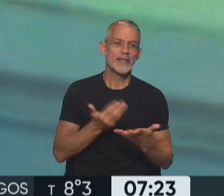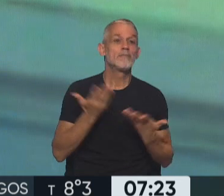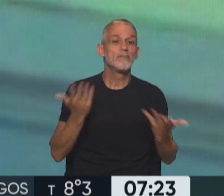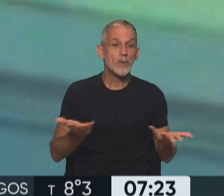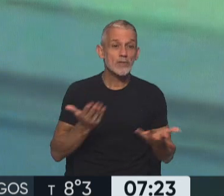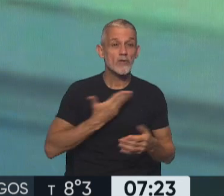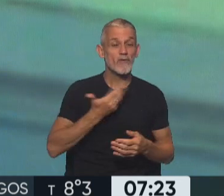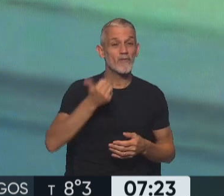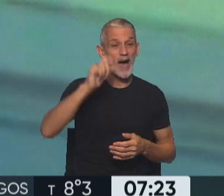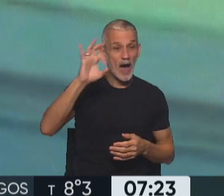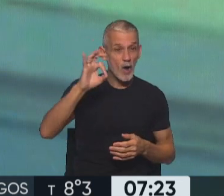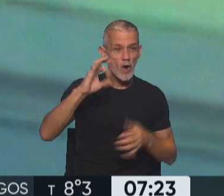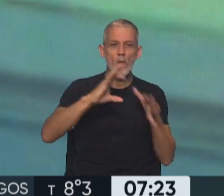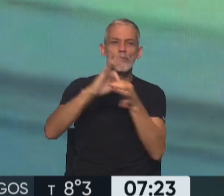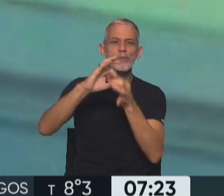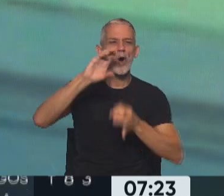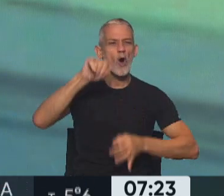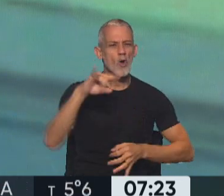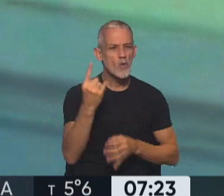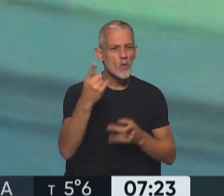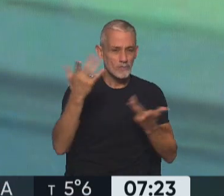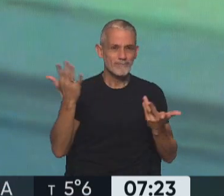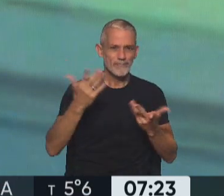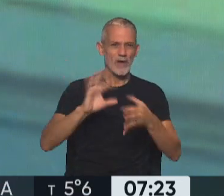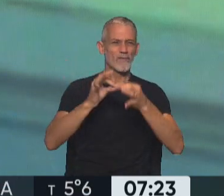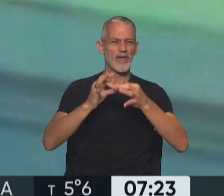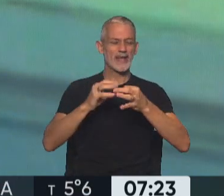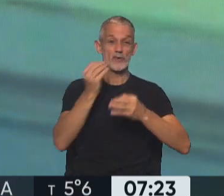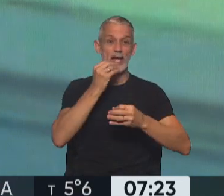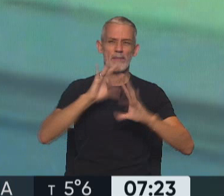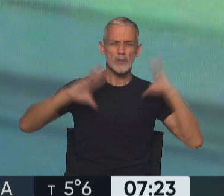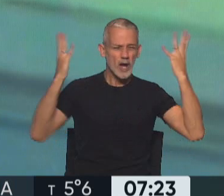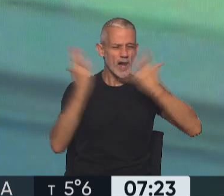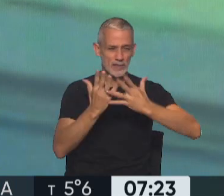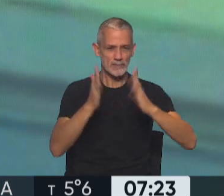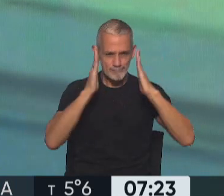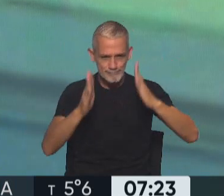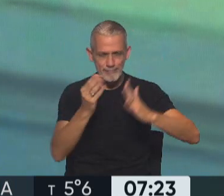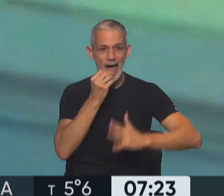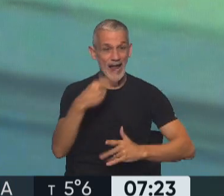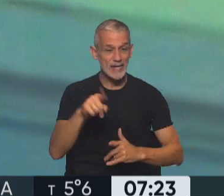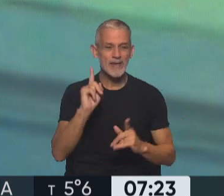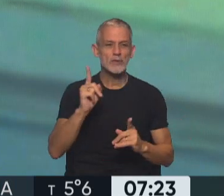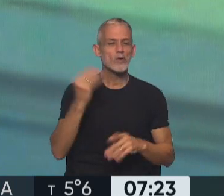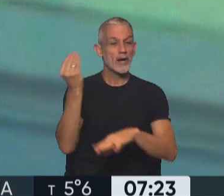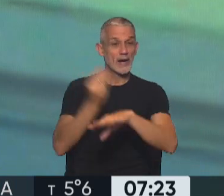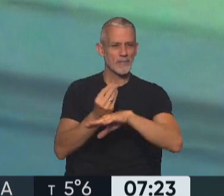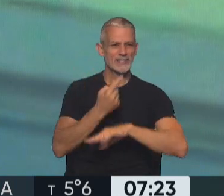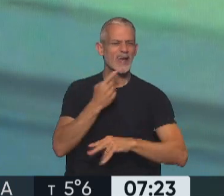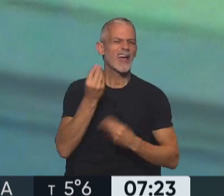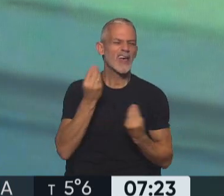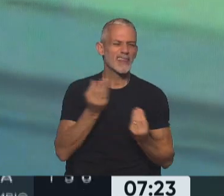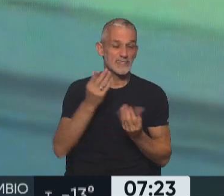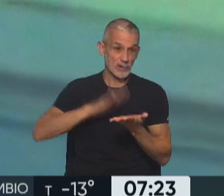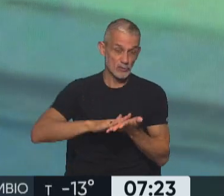FAO, que depende de Naciones Unidas, es la Federación de Alimentos a nivel internacional, la organización que se ocupa del tema, y esto señalaba uno de sus representantes en la Argentina,